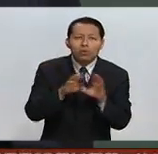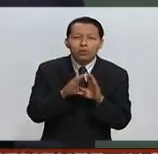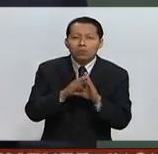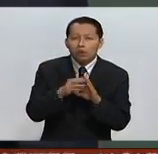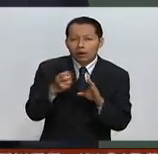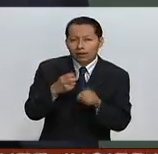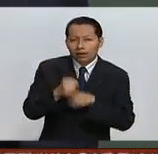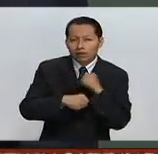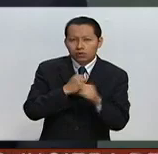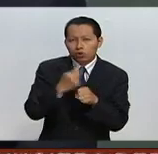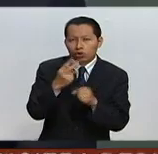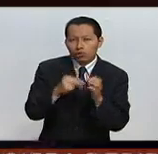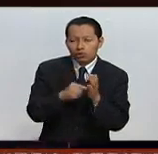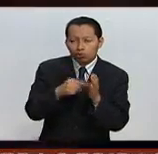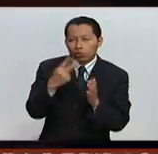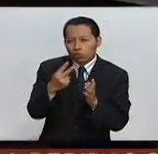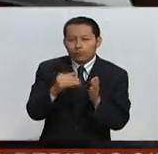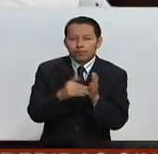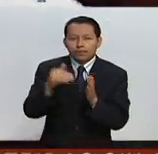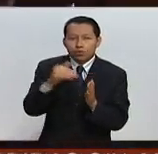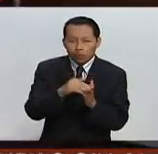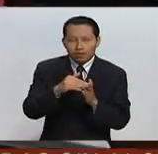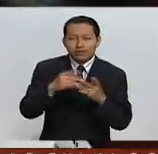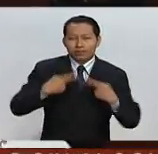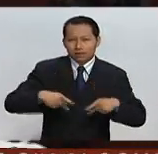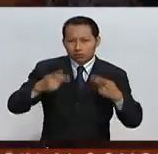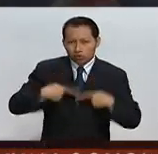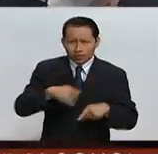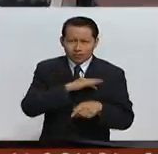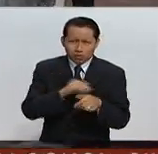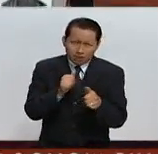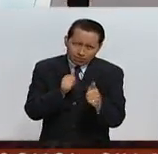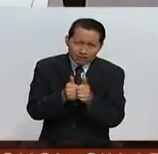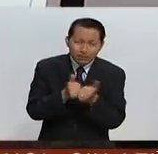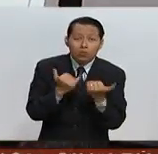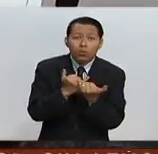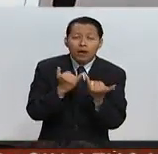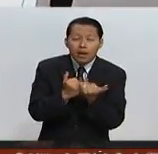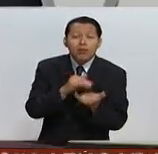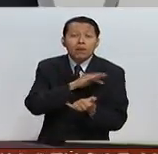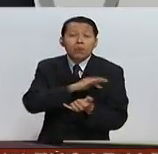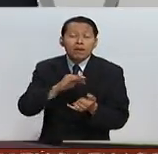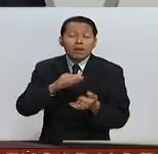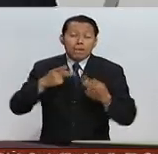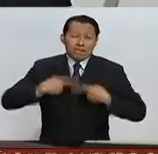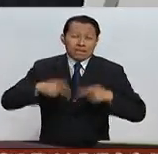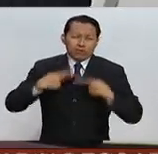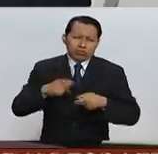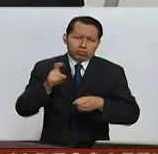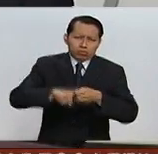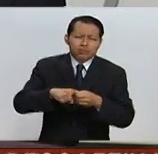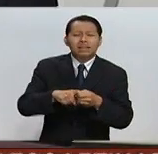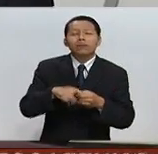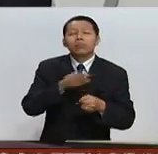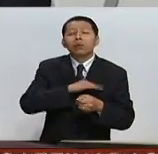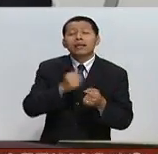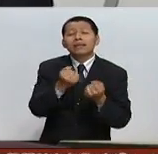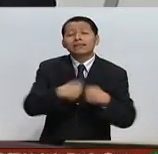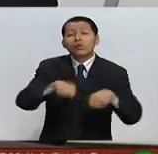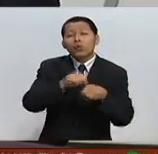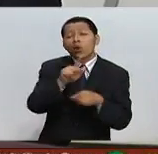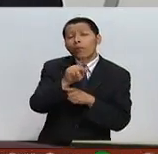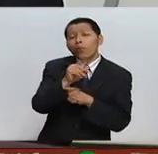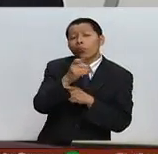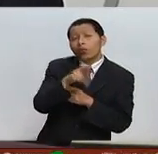2.2 millones de mexicanos salgan del rezago y que 21.2 millones de personas se incorporen al Seguro Popular y al Seguro Social. Además,